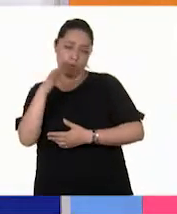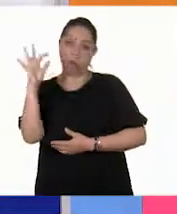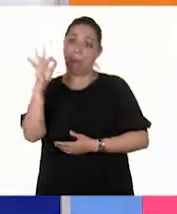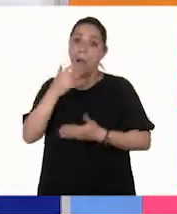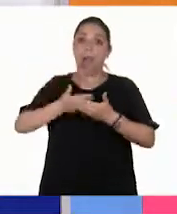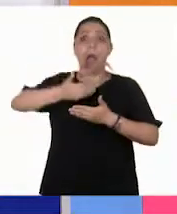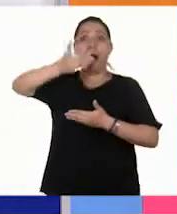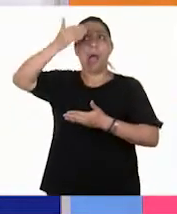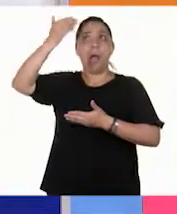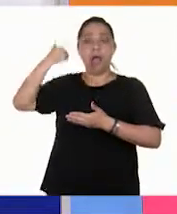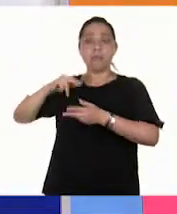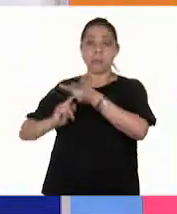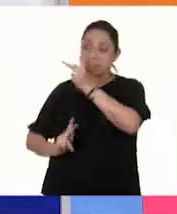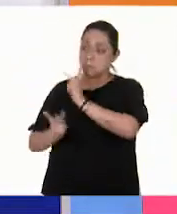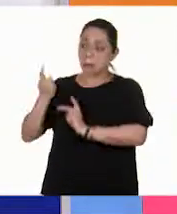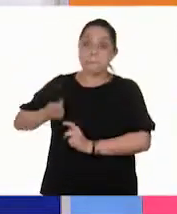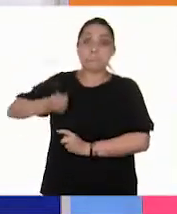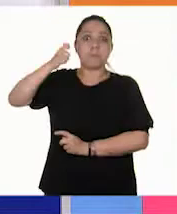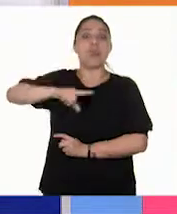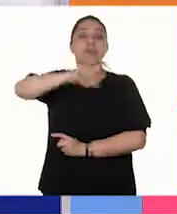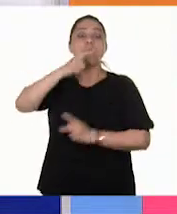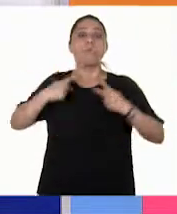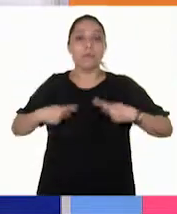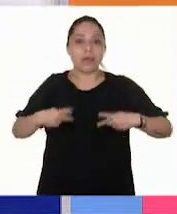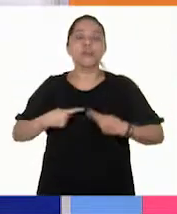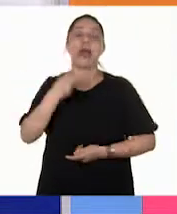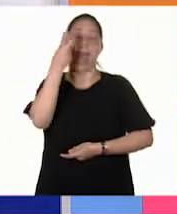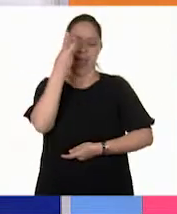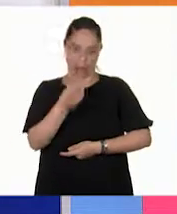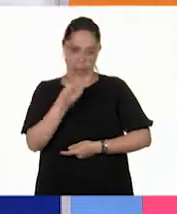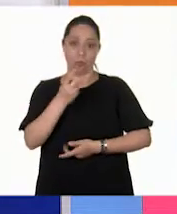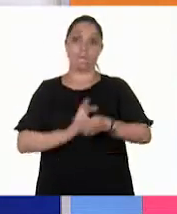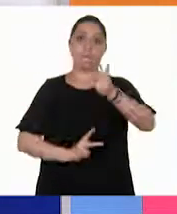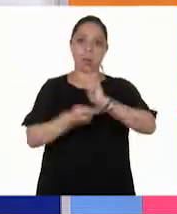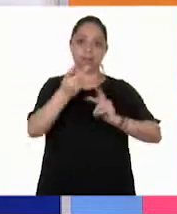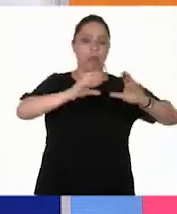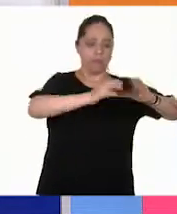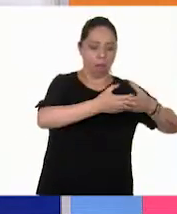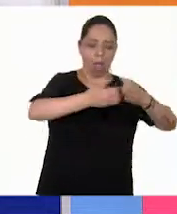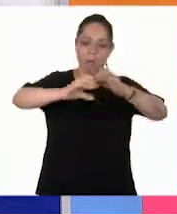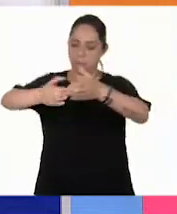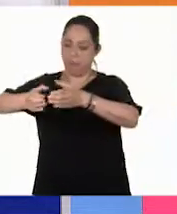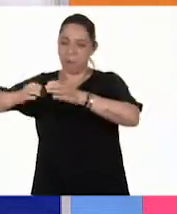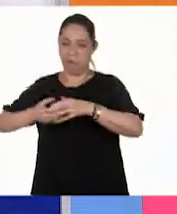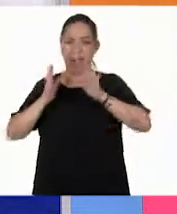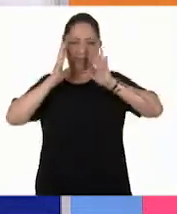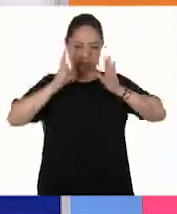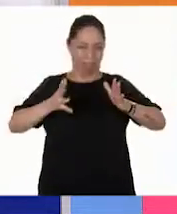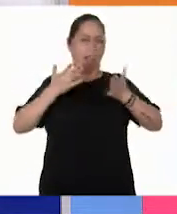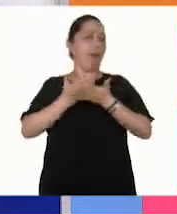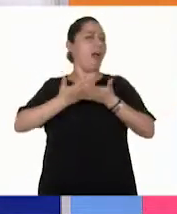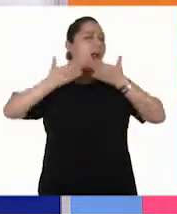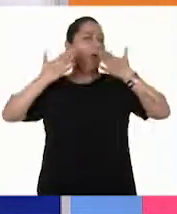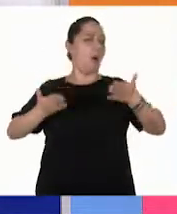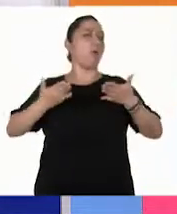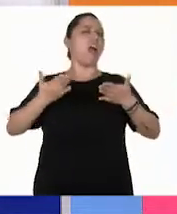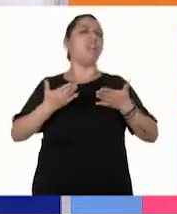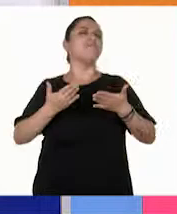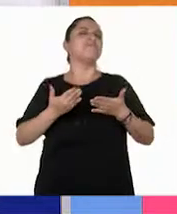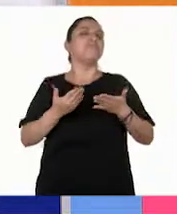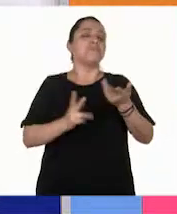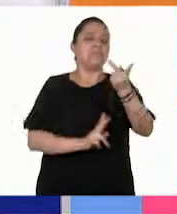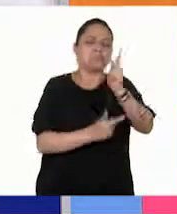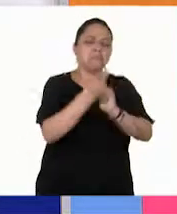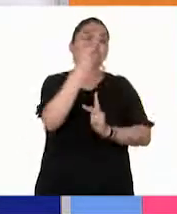acerca de sus tipos, cómo se pueden clasificar y la importancia que tienen, vamos a hablar un poco sobre lo que necesitan las